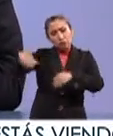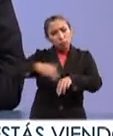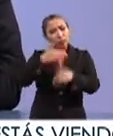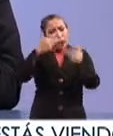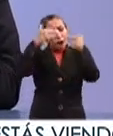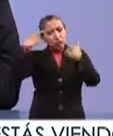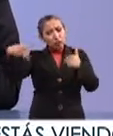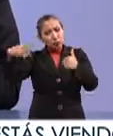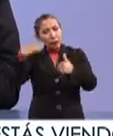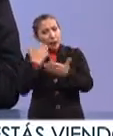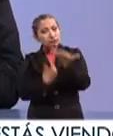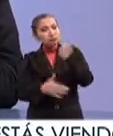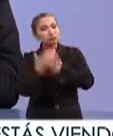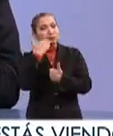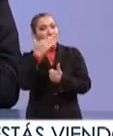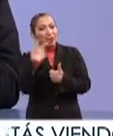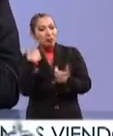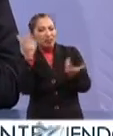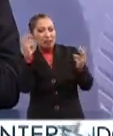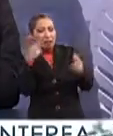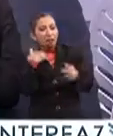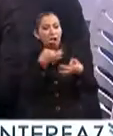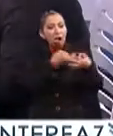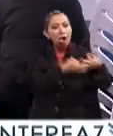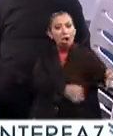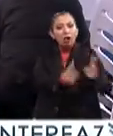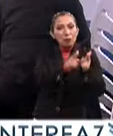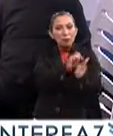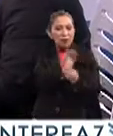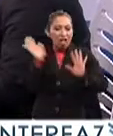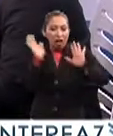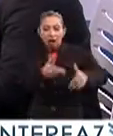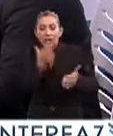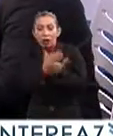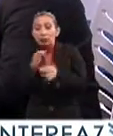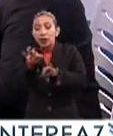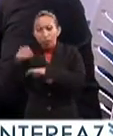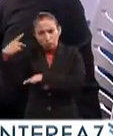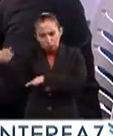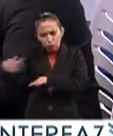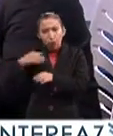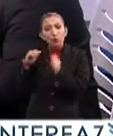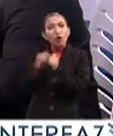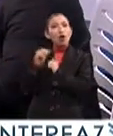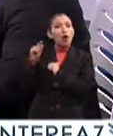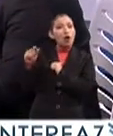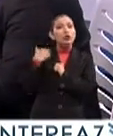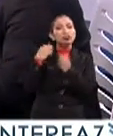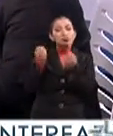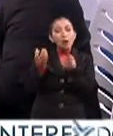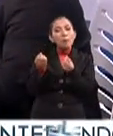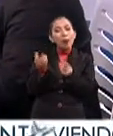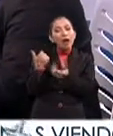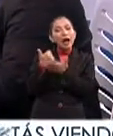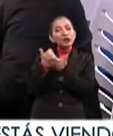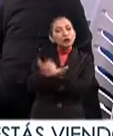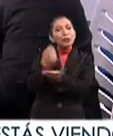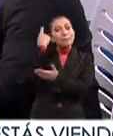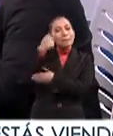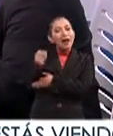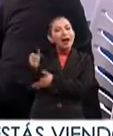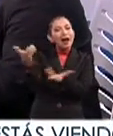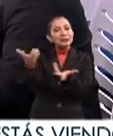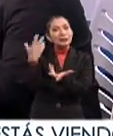para que pudieran salir de este tema de la delincuencia, a través de trabajo, a través de herramientas que les permitieran